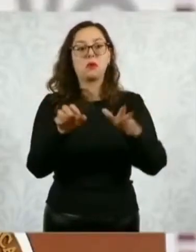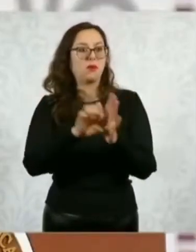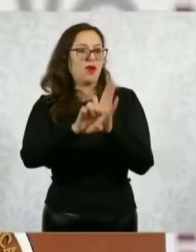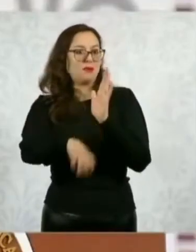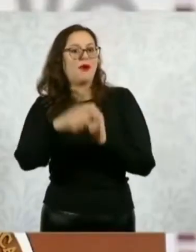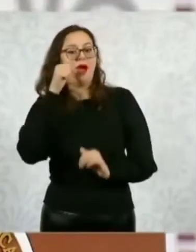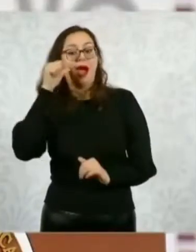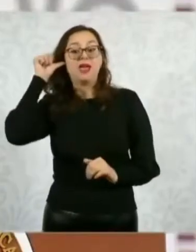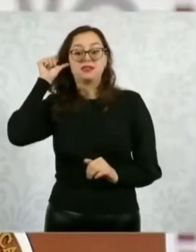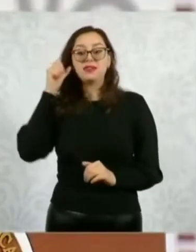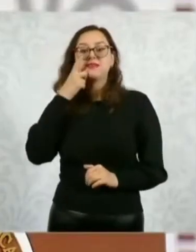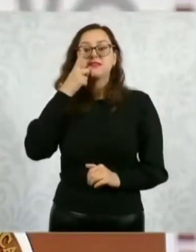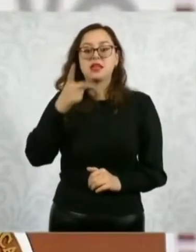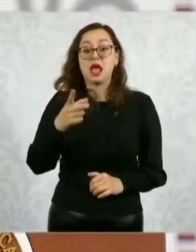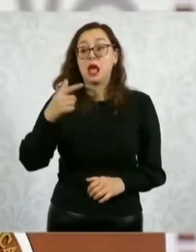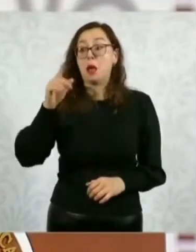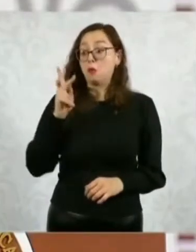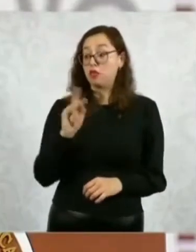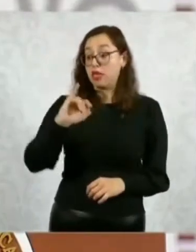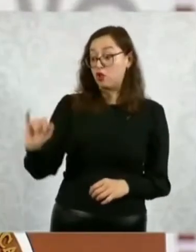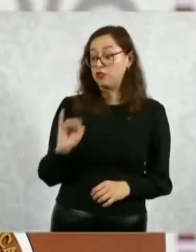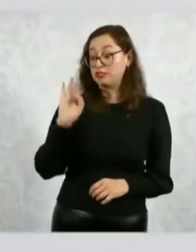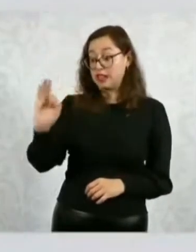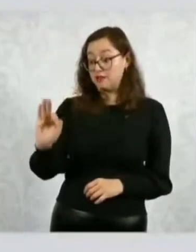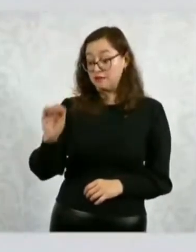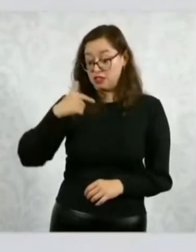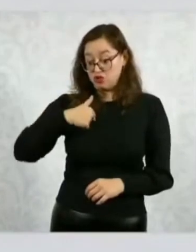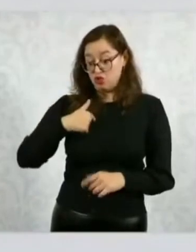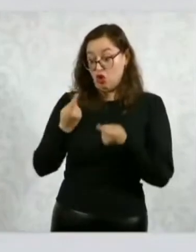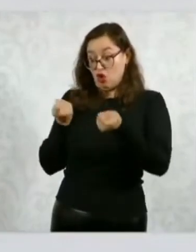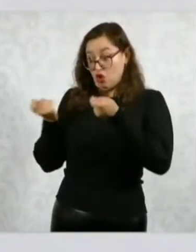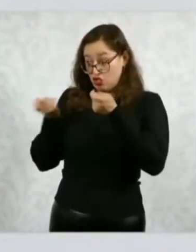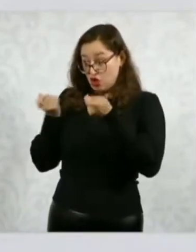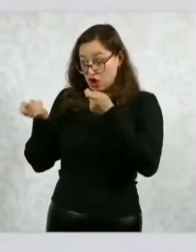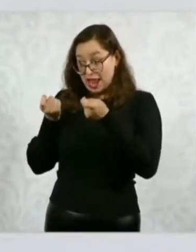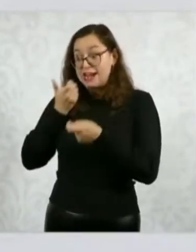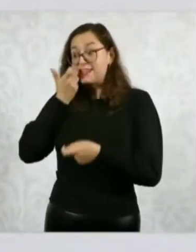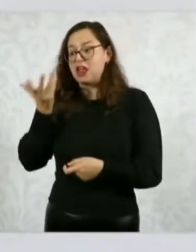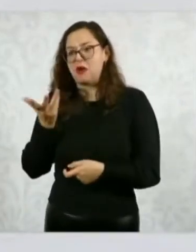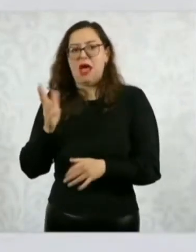estuviera al servicio de la presidenta, pues hubiéramos hecho una reforma como la de Cedillo.